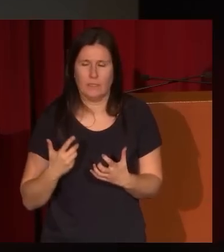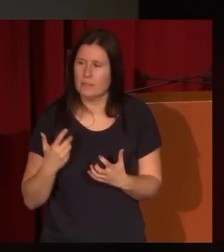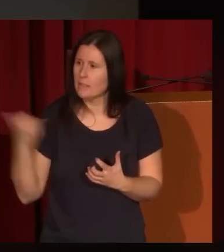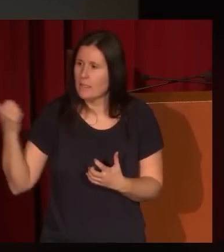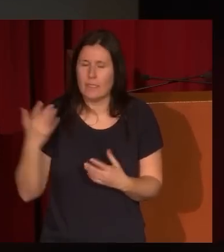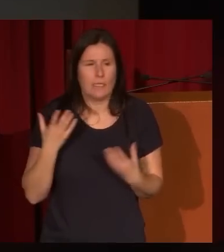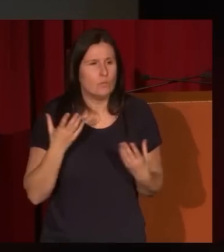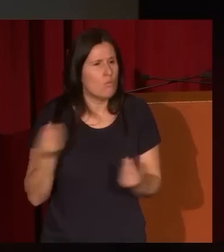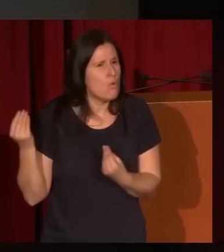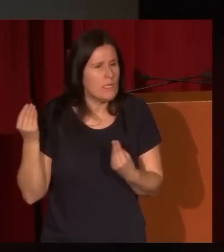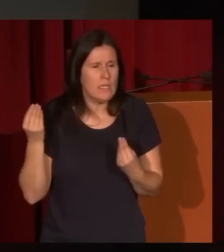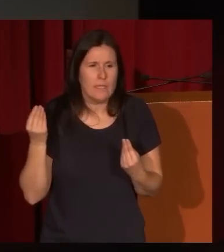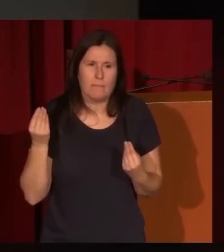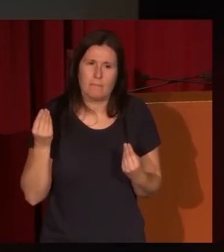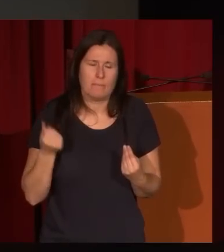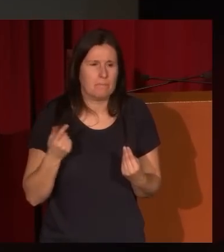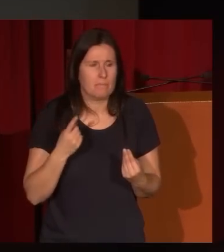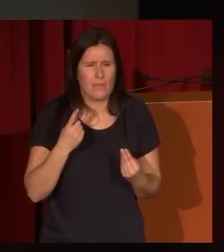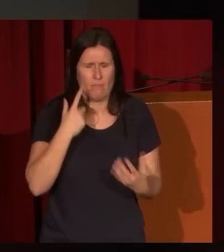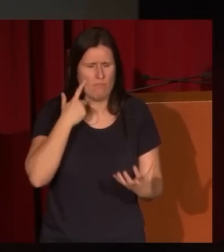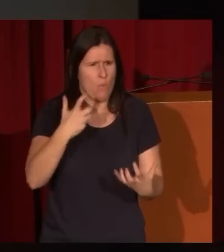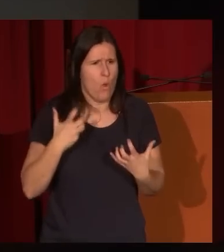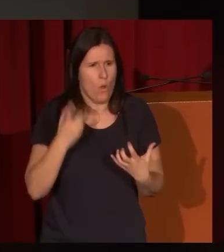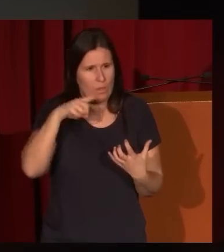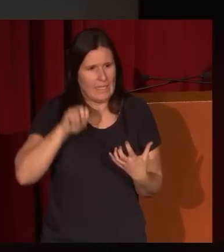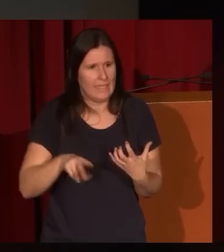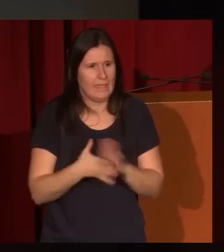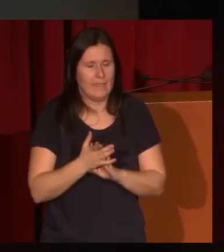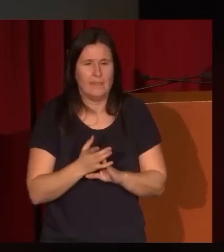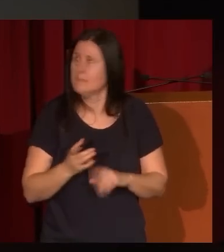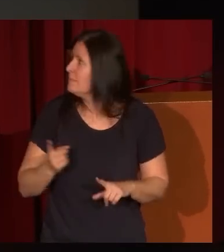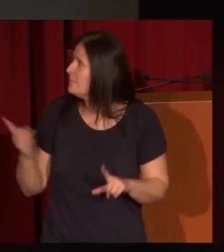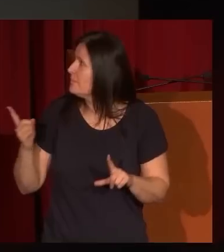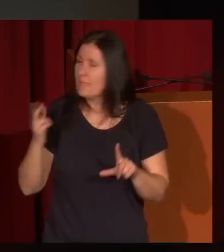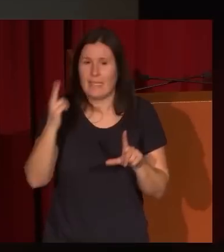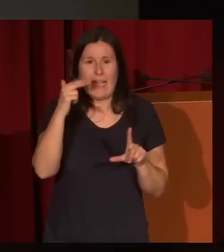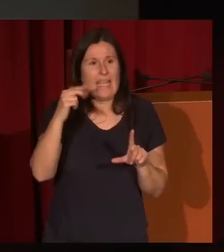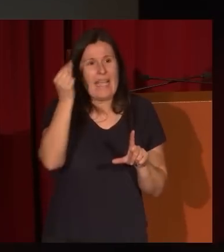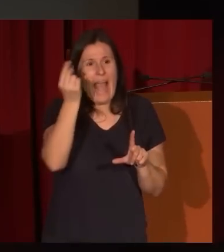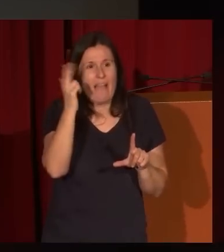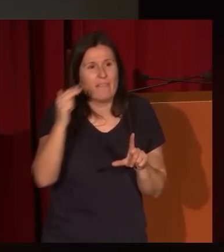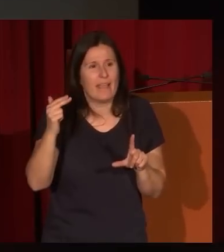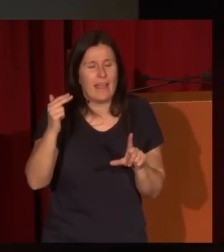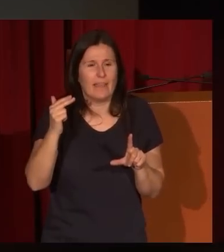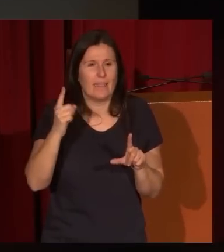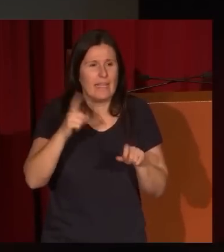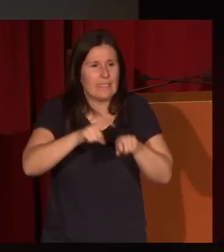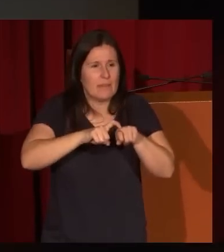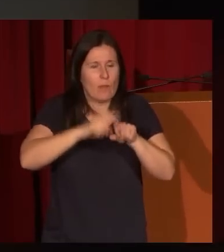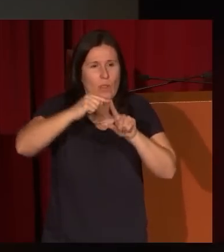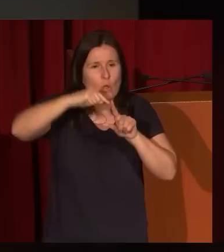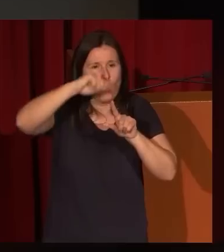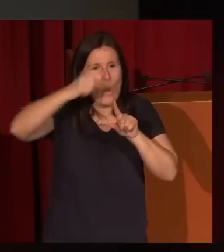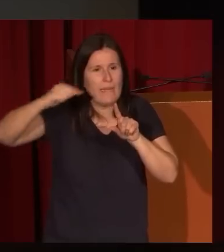identificable en la grafía de Eugenio Lucas esta especie de culebrinas que hace